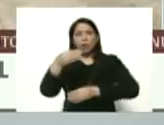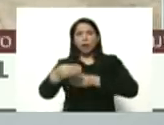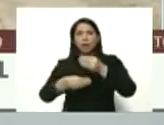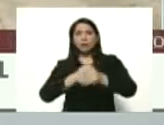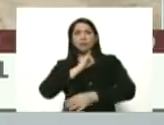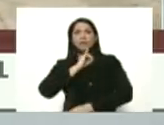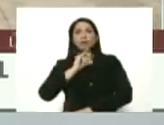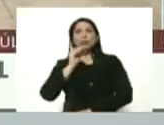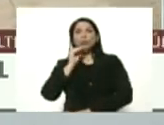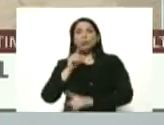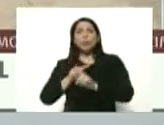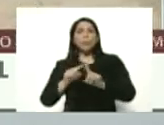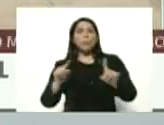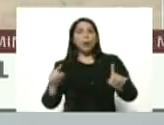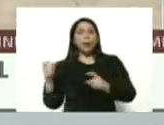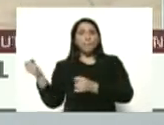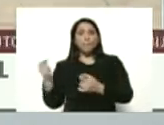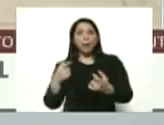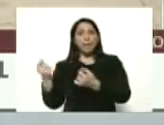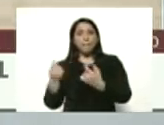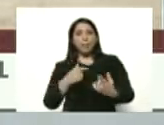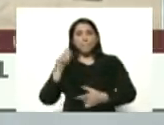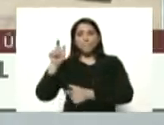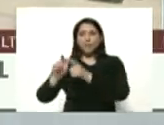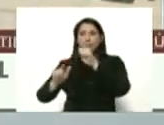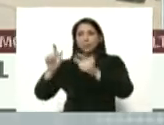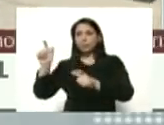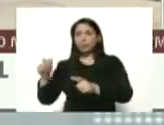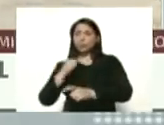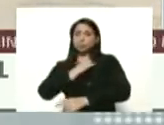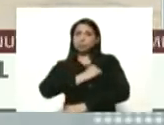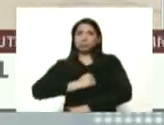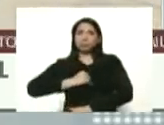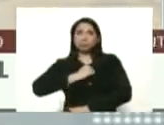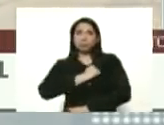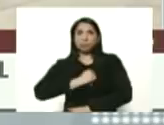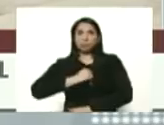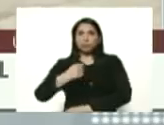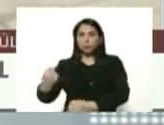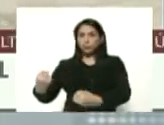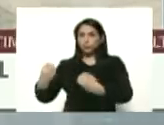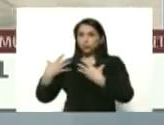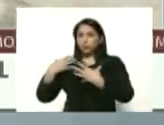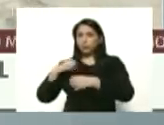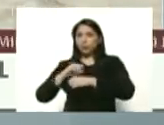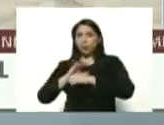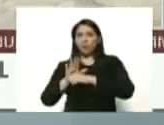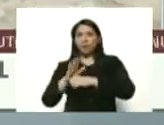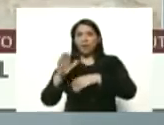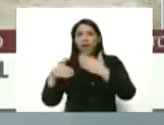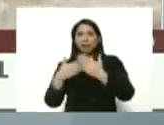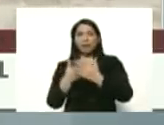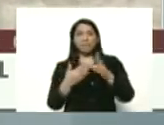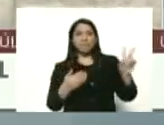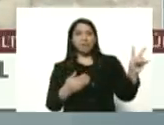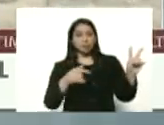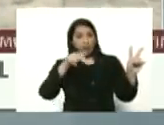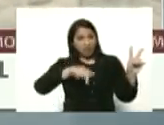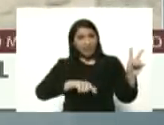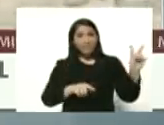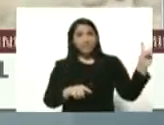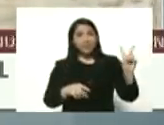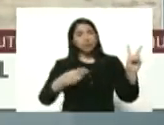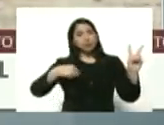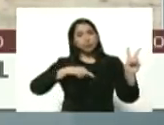Iván Duque para traer personas lamentándolo mucho contagiadas a Venezuela en Venezuela le estamos